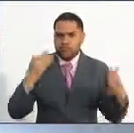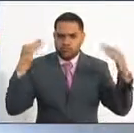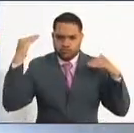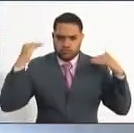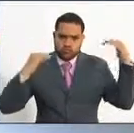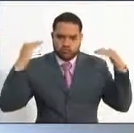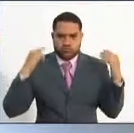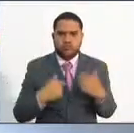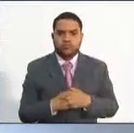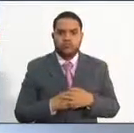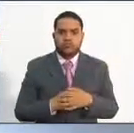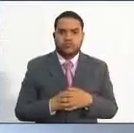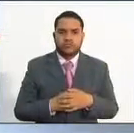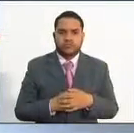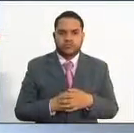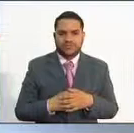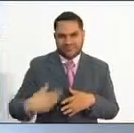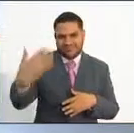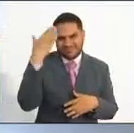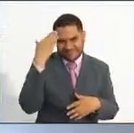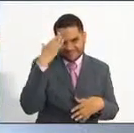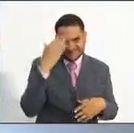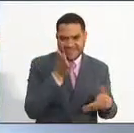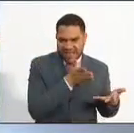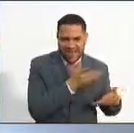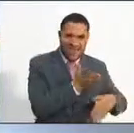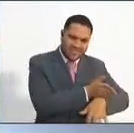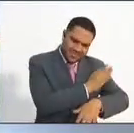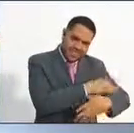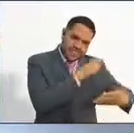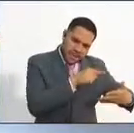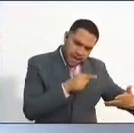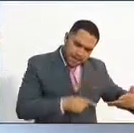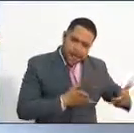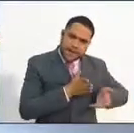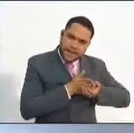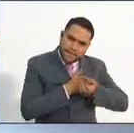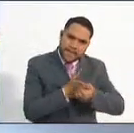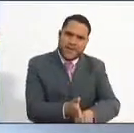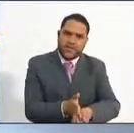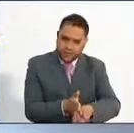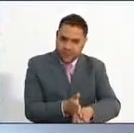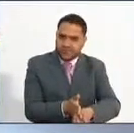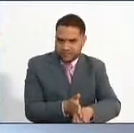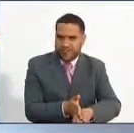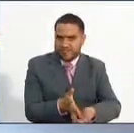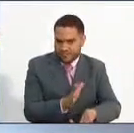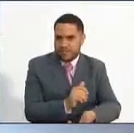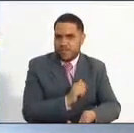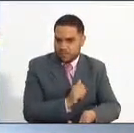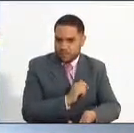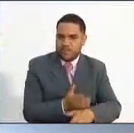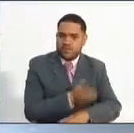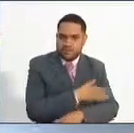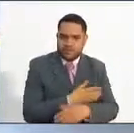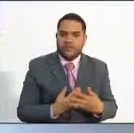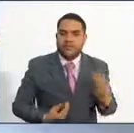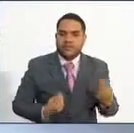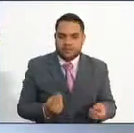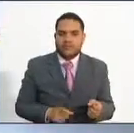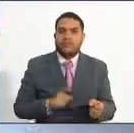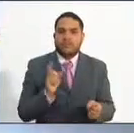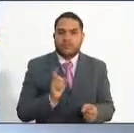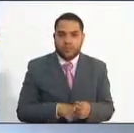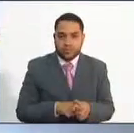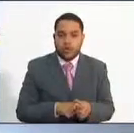identificación y organización hay una metodología claramente definida, se llegaría ya al estatus de una normalización, o sea,